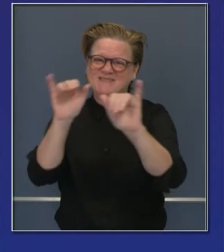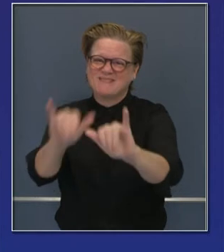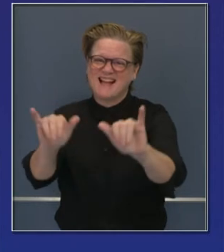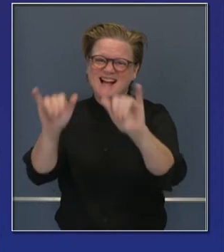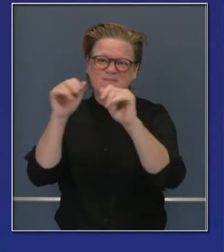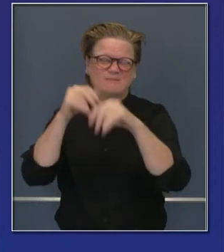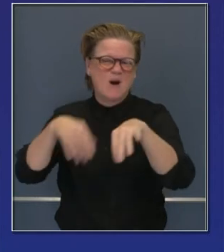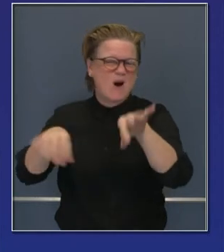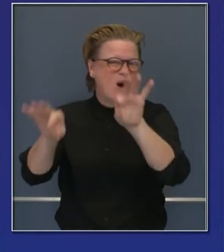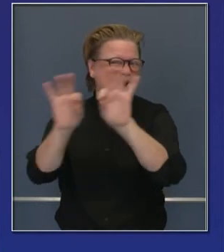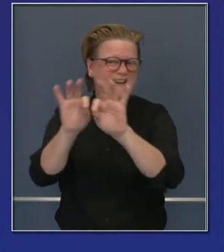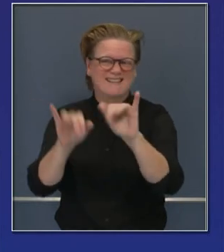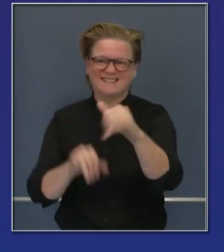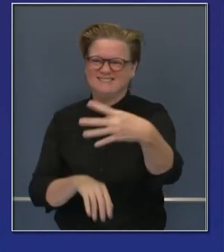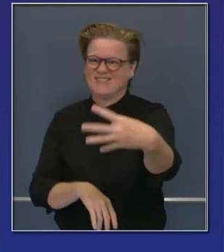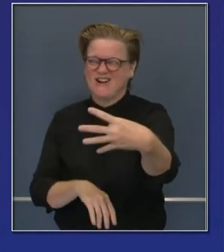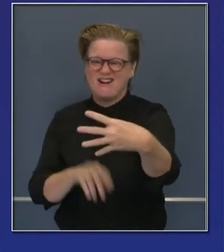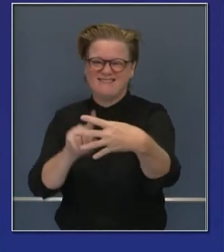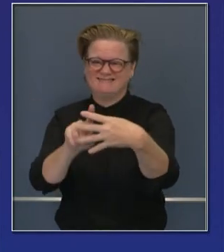todo mundo debe hacer.